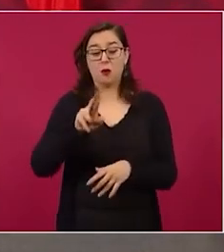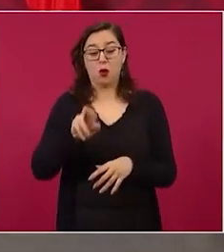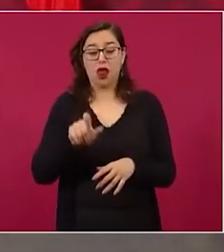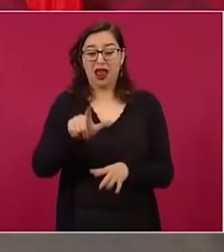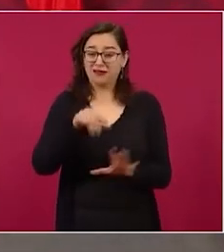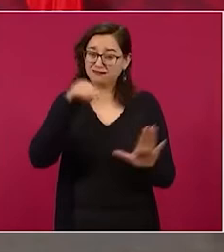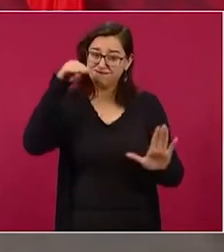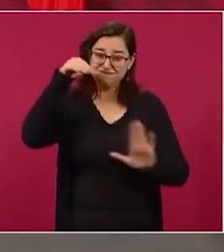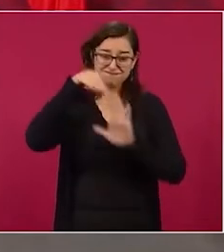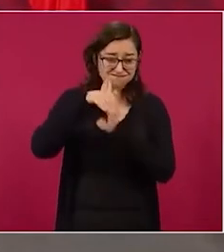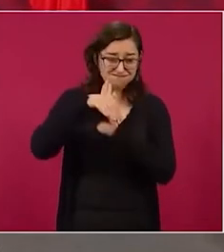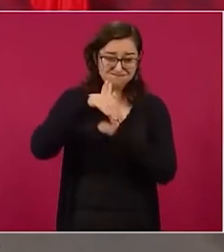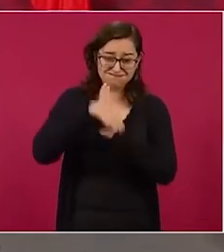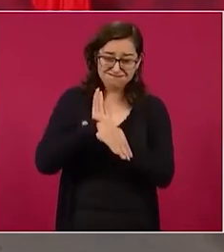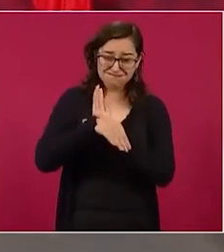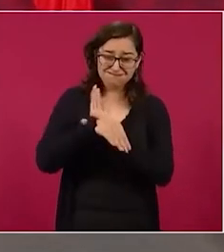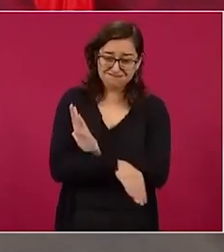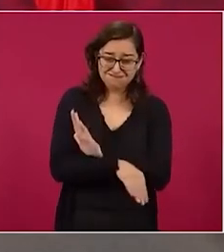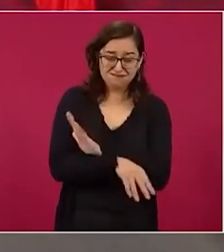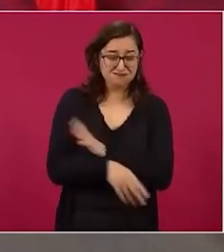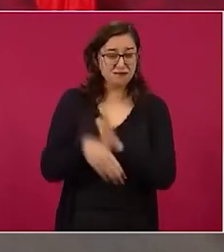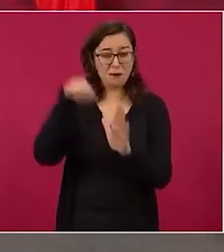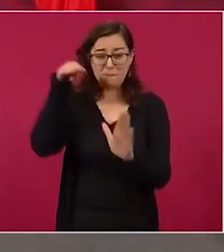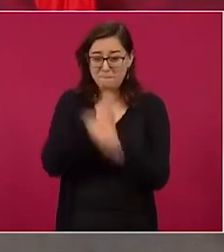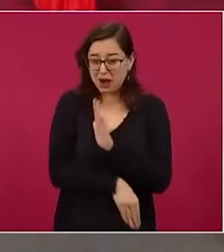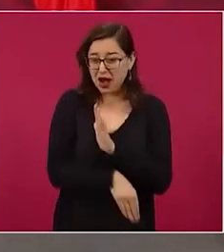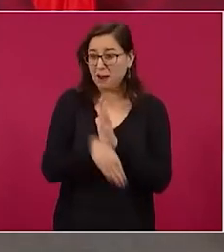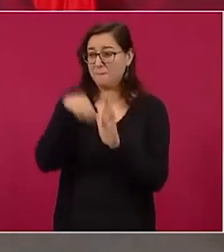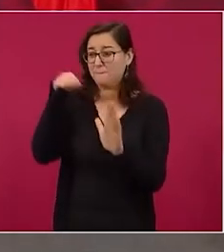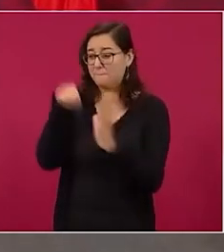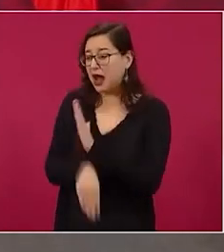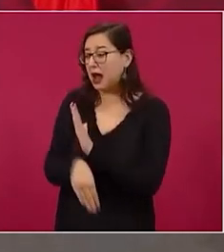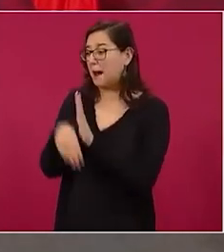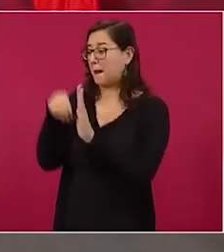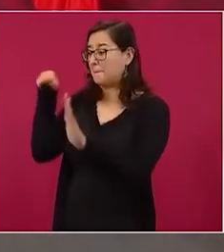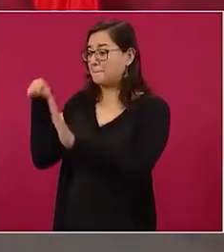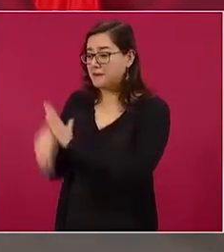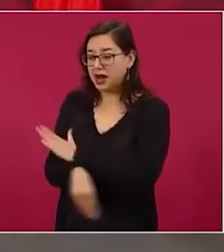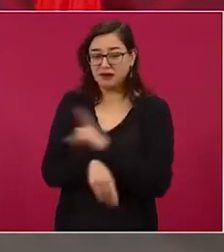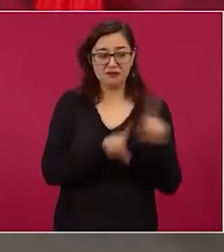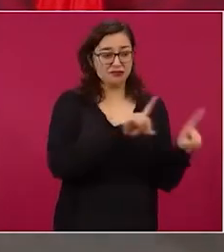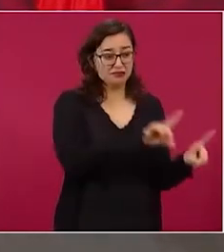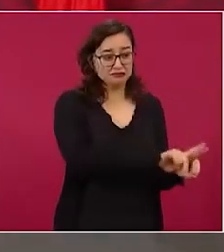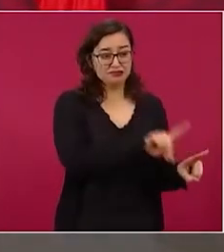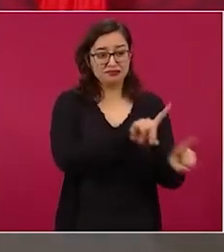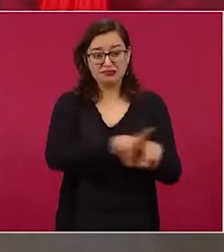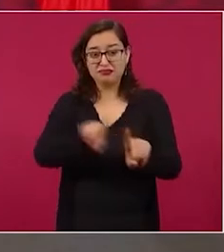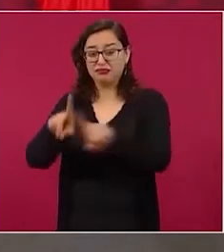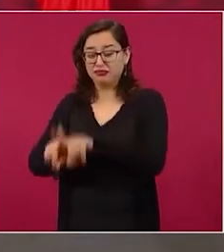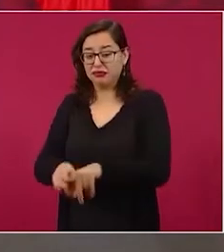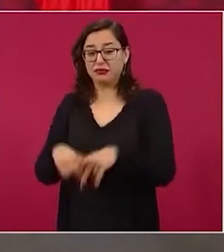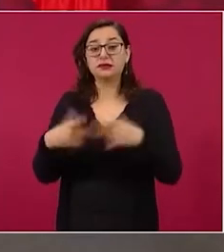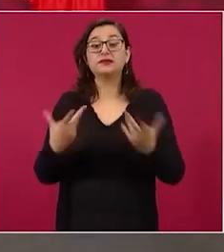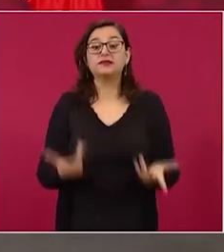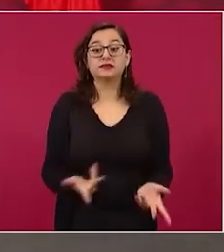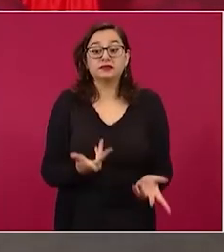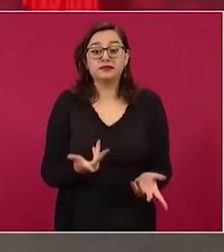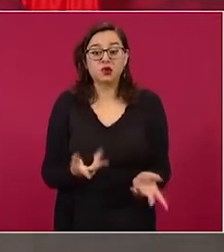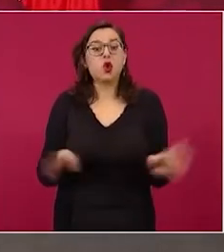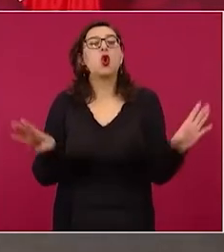esa descomposición, esa crisis, es con una transformación,